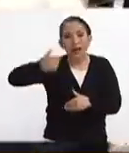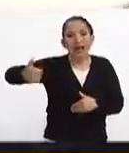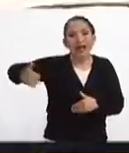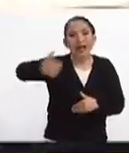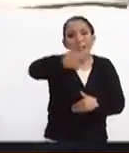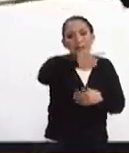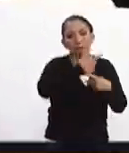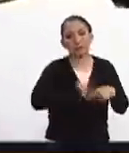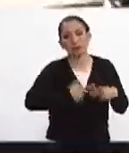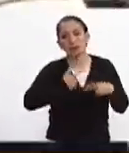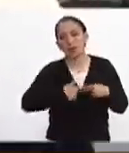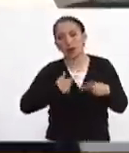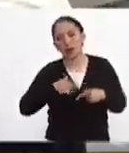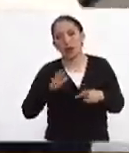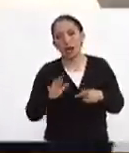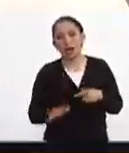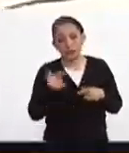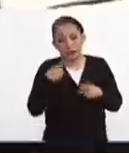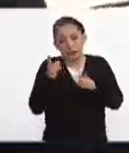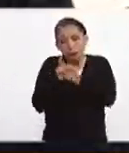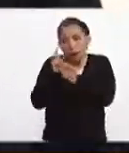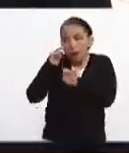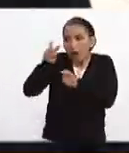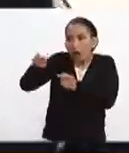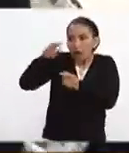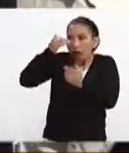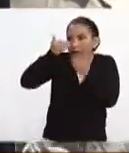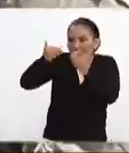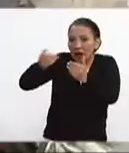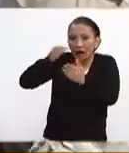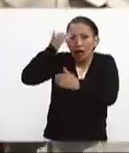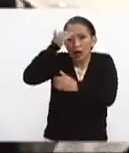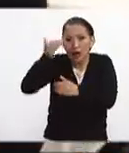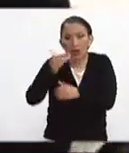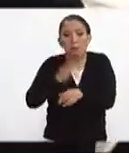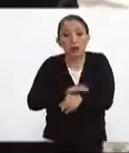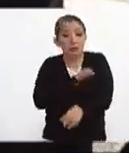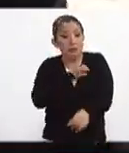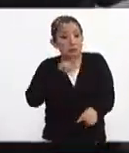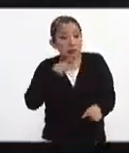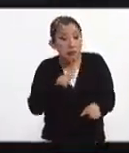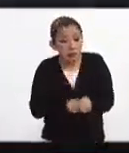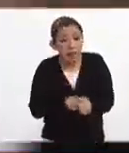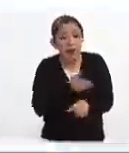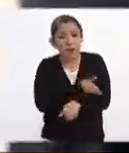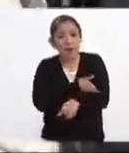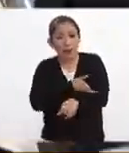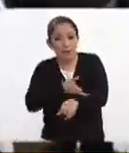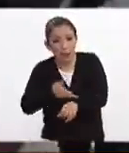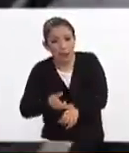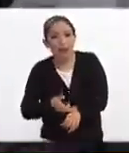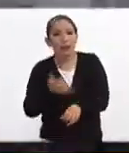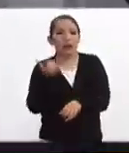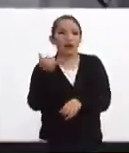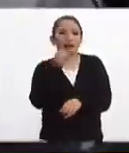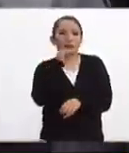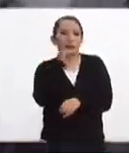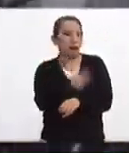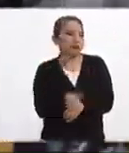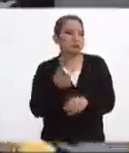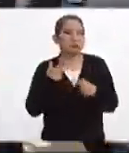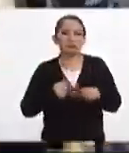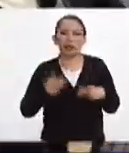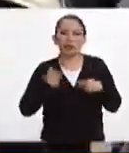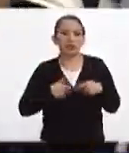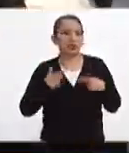una de las personas que han estado tan cerca de esta tragedia y desde luego de manera particular para familiares y por supuesto ni hablar de